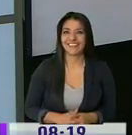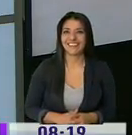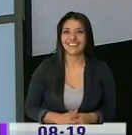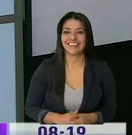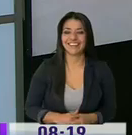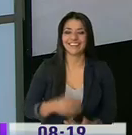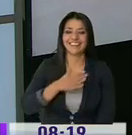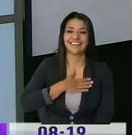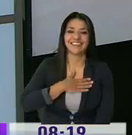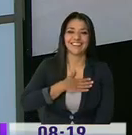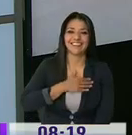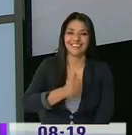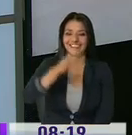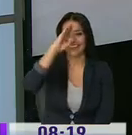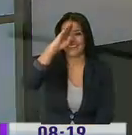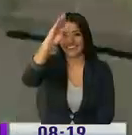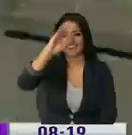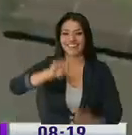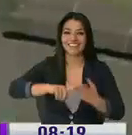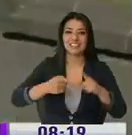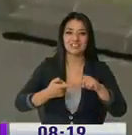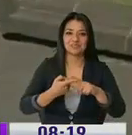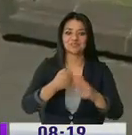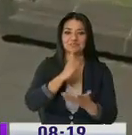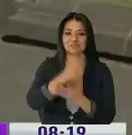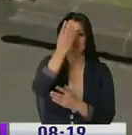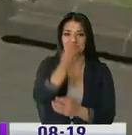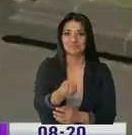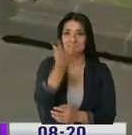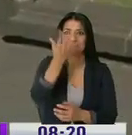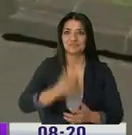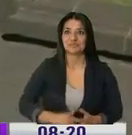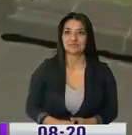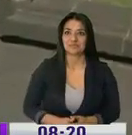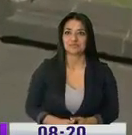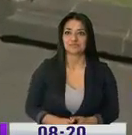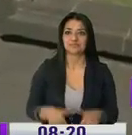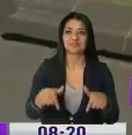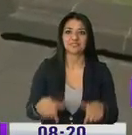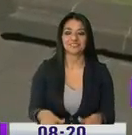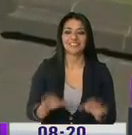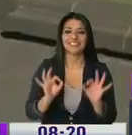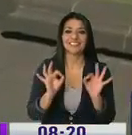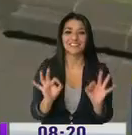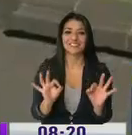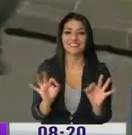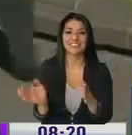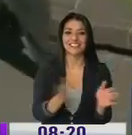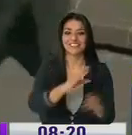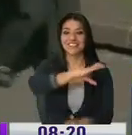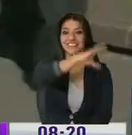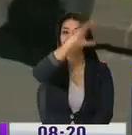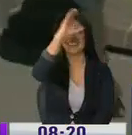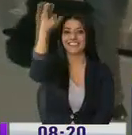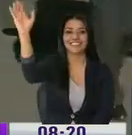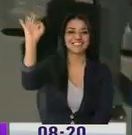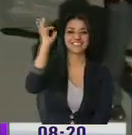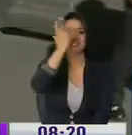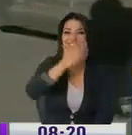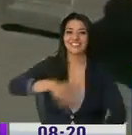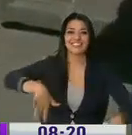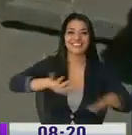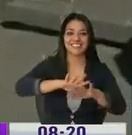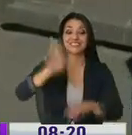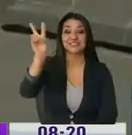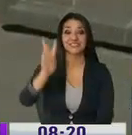Hola, mi Robert, amigos televidentes. Muy buenos días, mi Robert. Aquí nosotros nos encontramos con un cielo espectacular la mañana